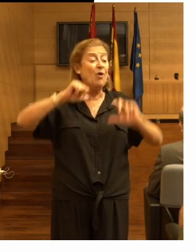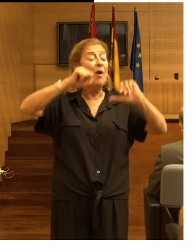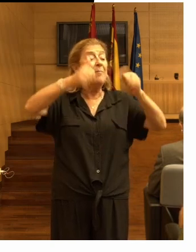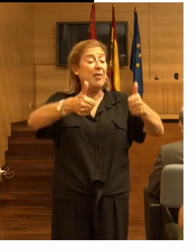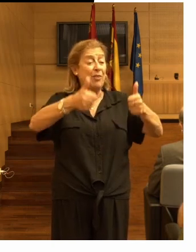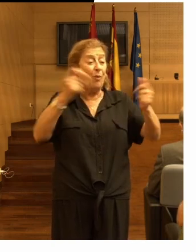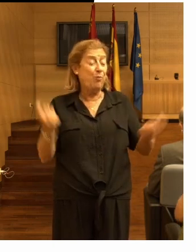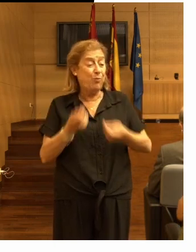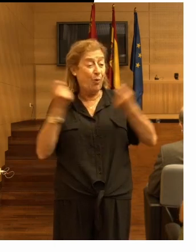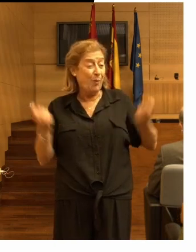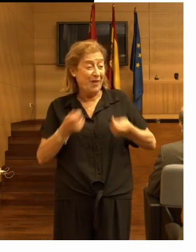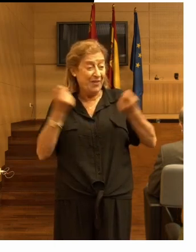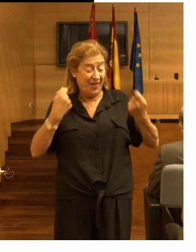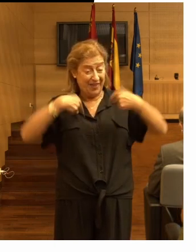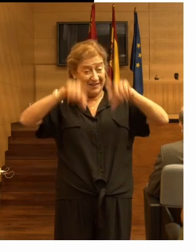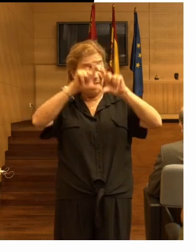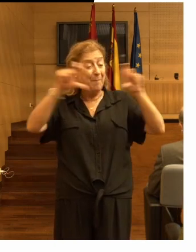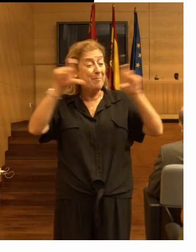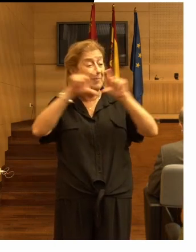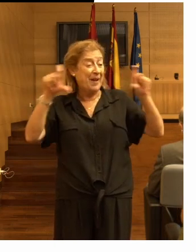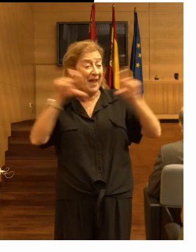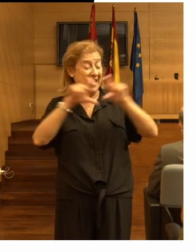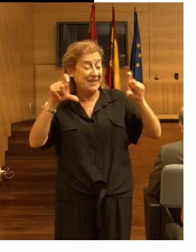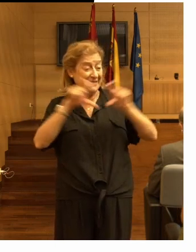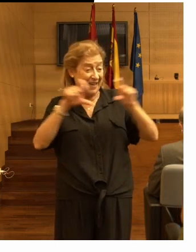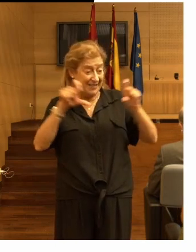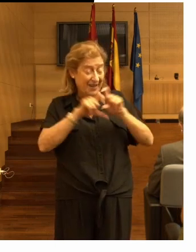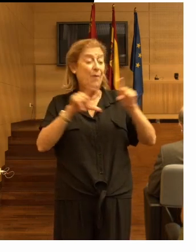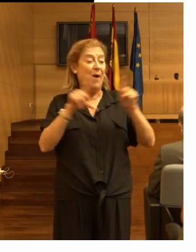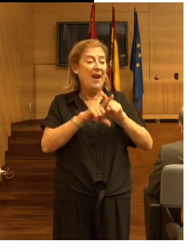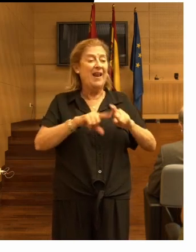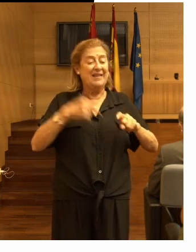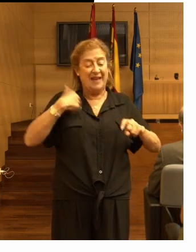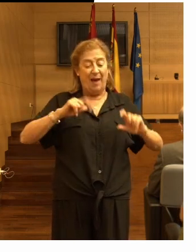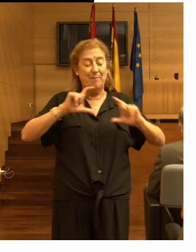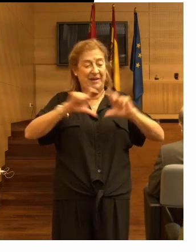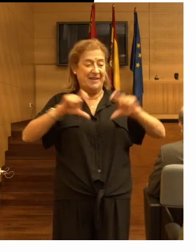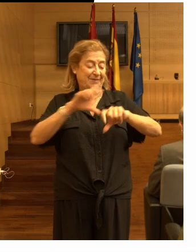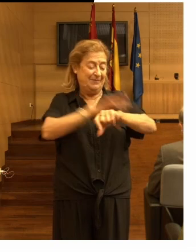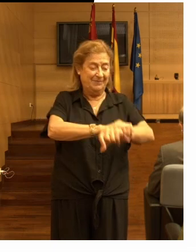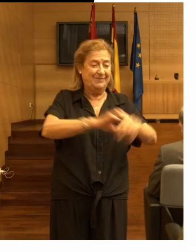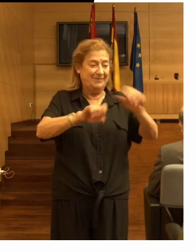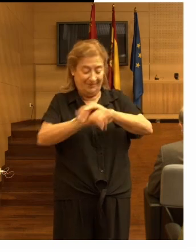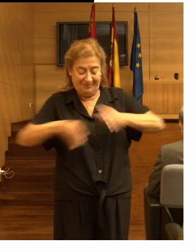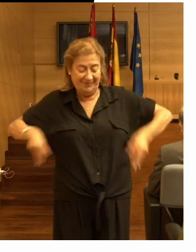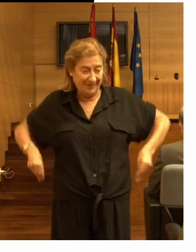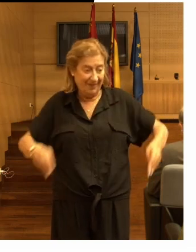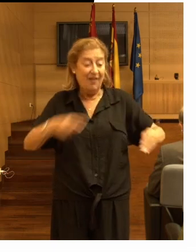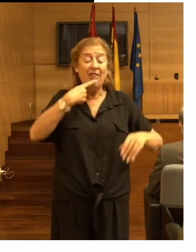publicidad de las empresas de dispositivos de sujeción les decían al personal clínico a